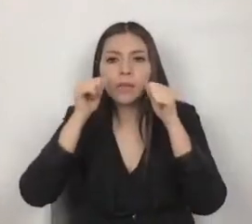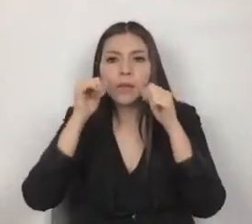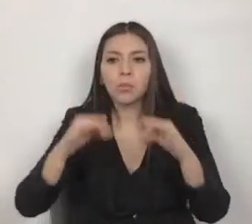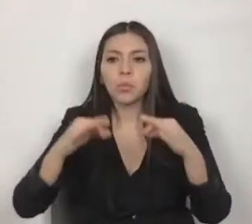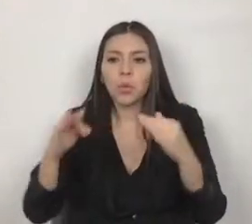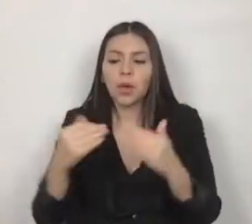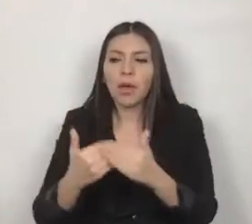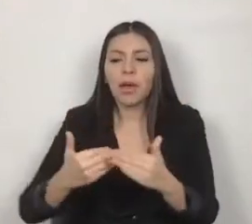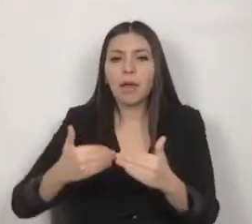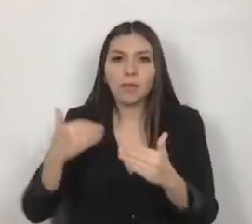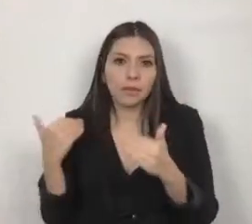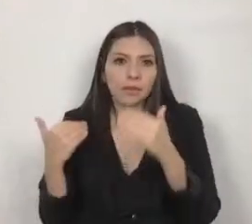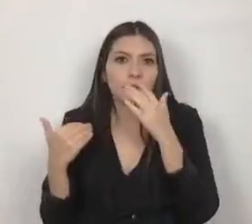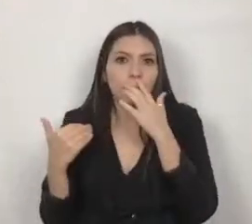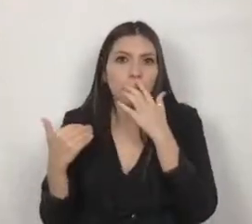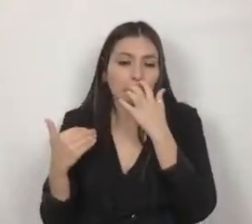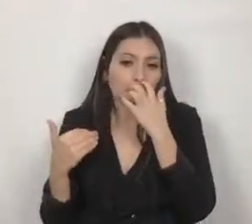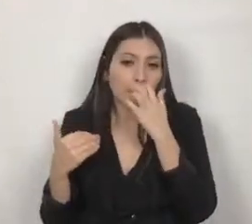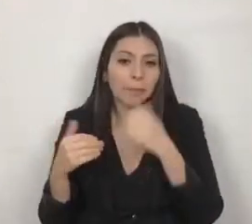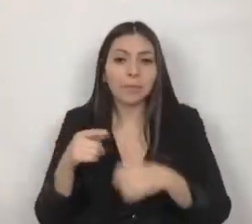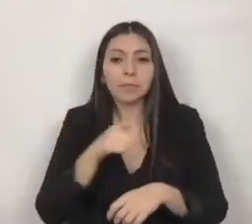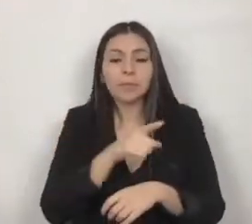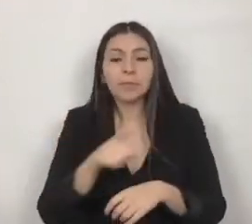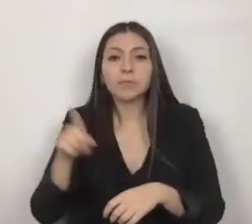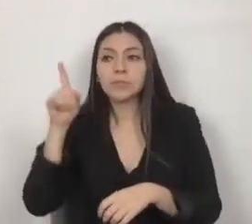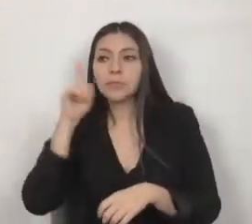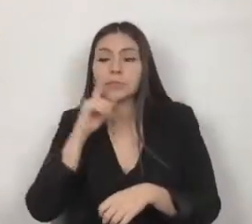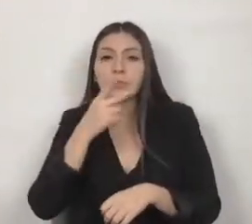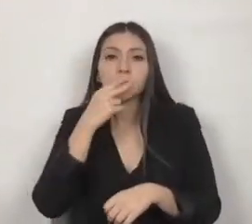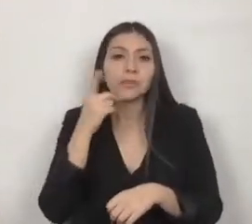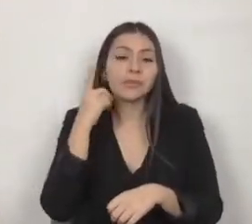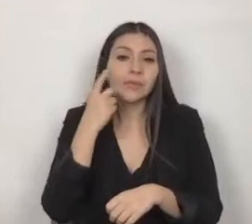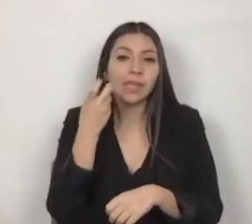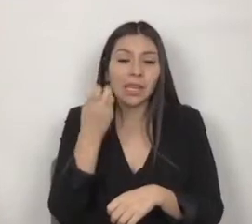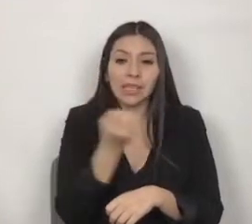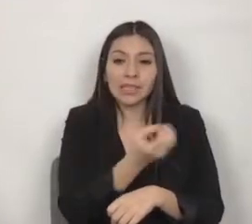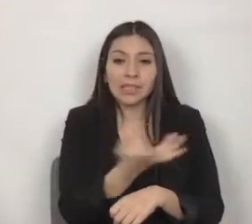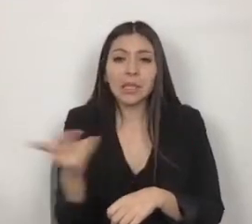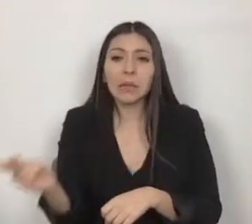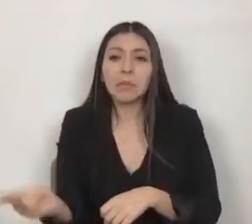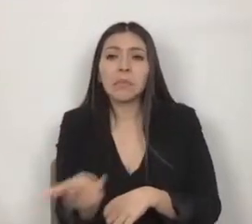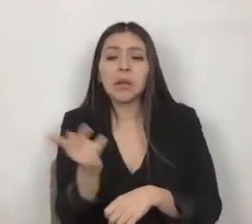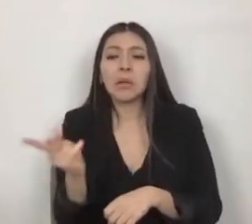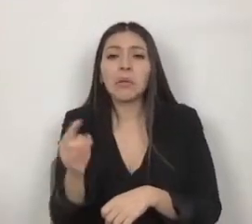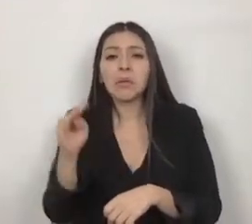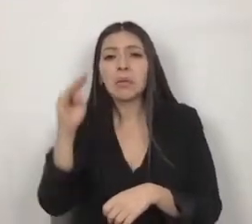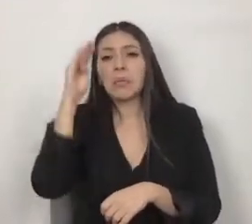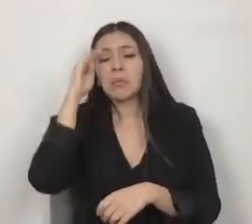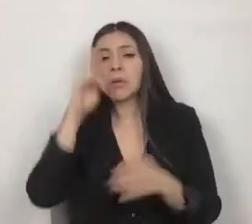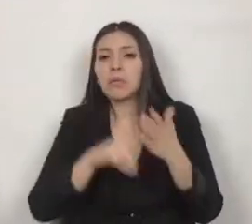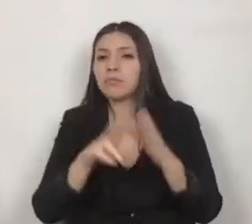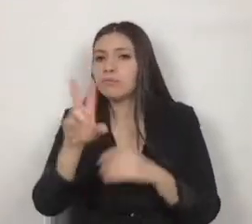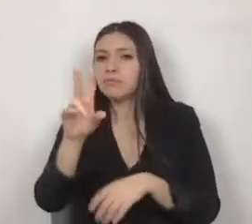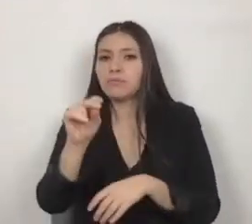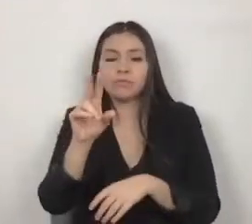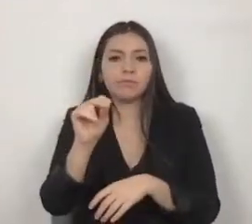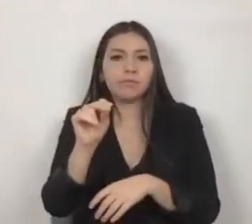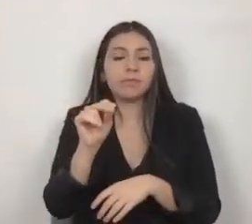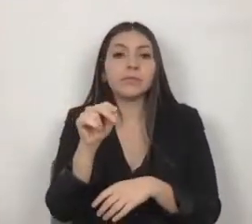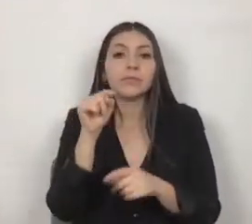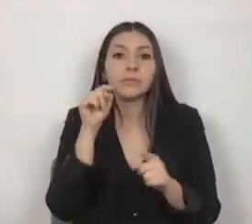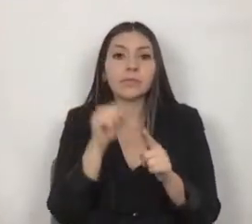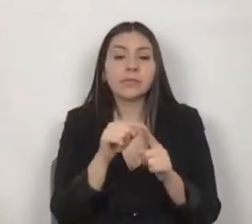Estas compañeras y compañeros diputados no son preguntas retóricas. La respuesta implica